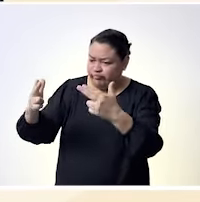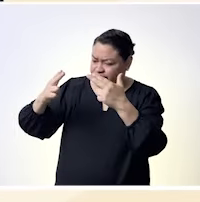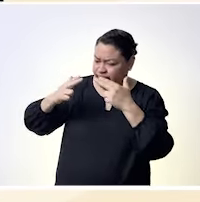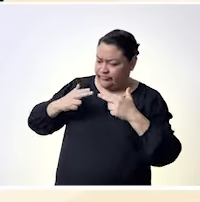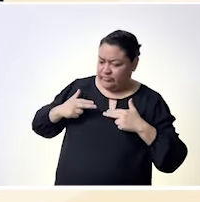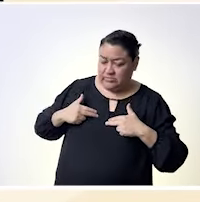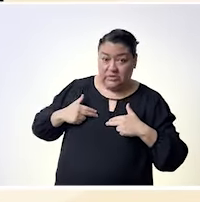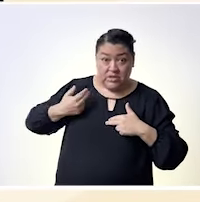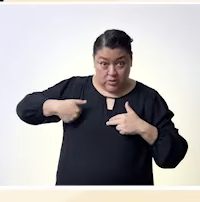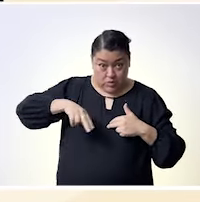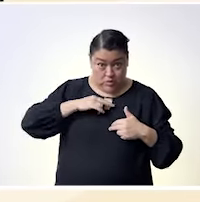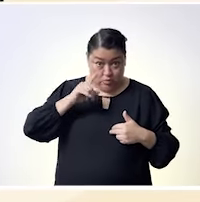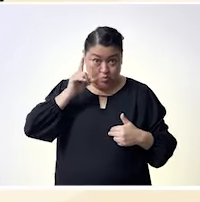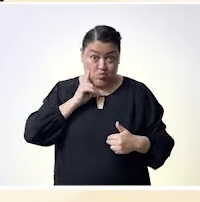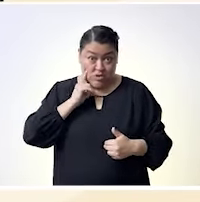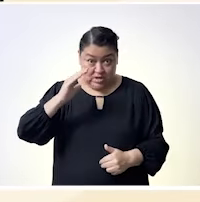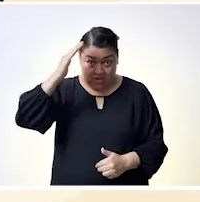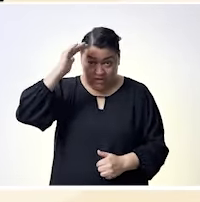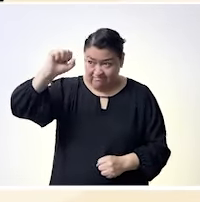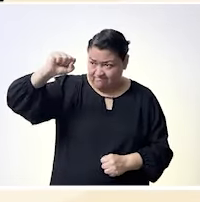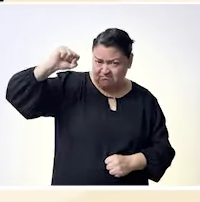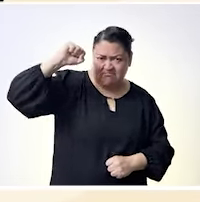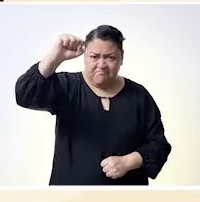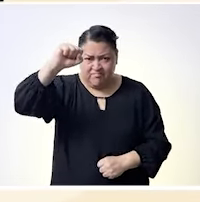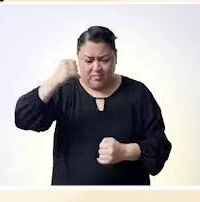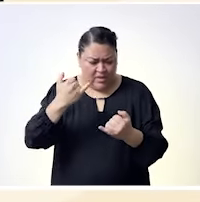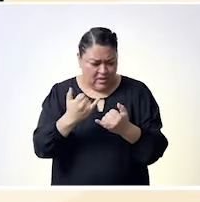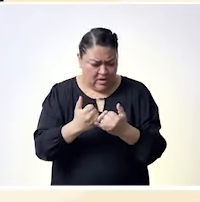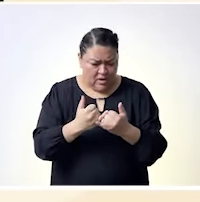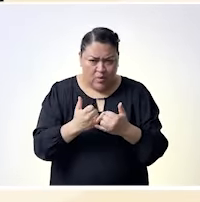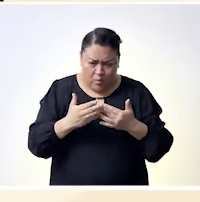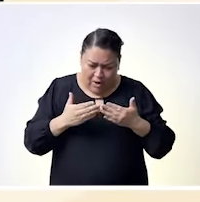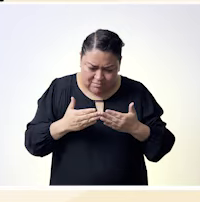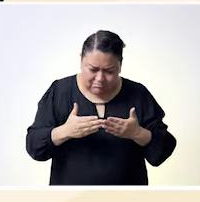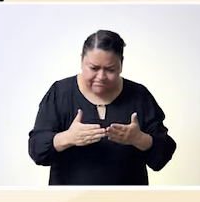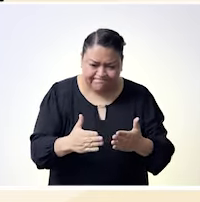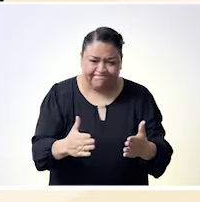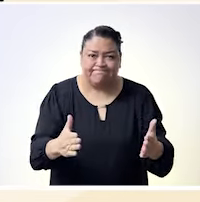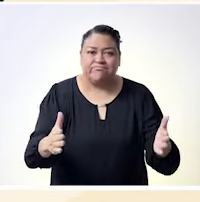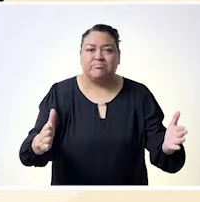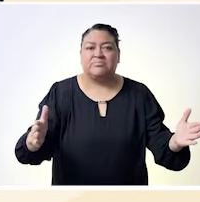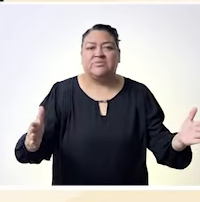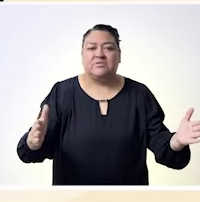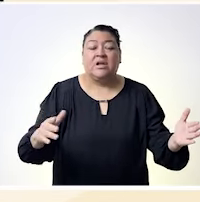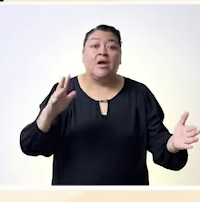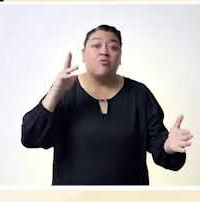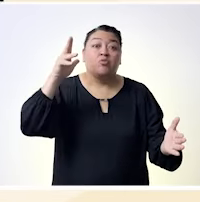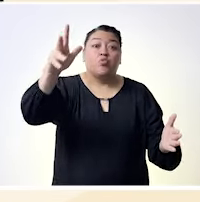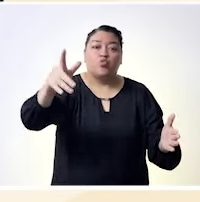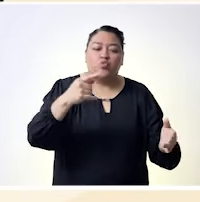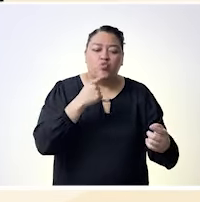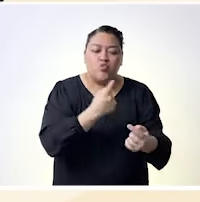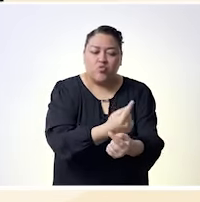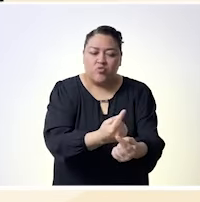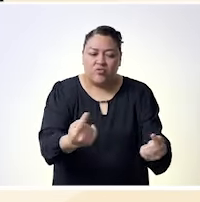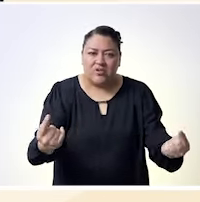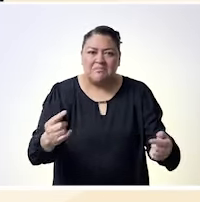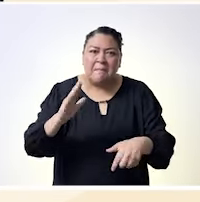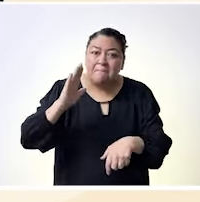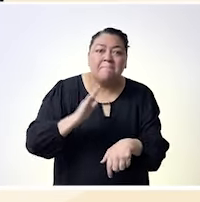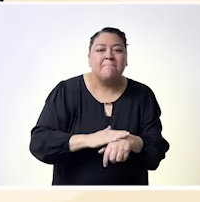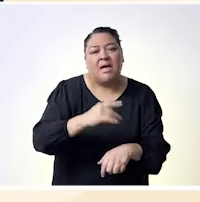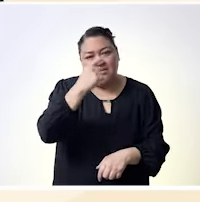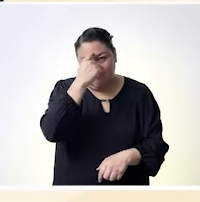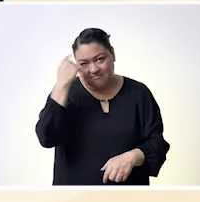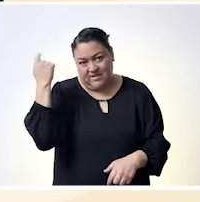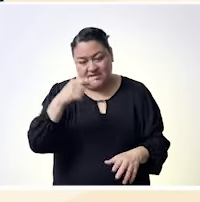porque solamente a través del reconocimiento de que existe una violencia que deriva por